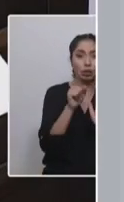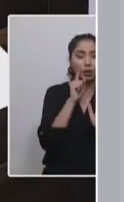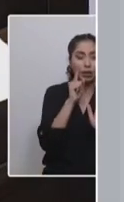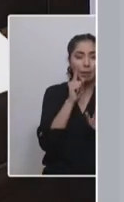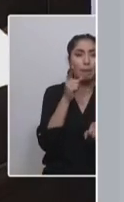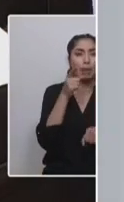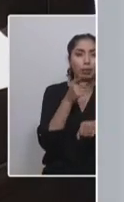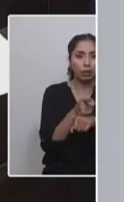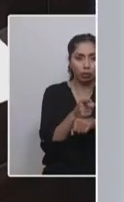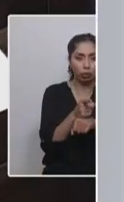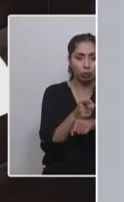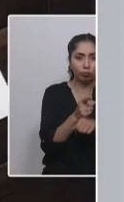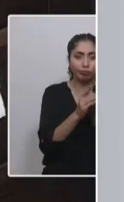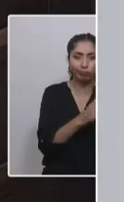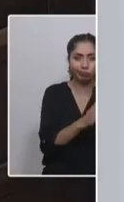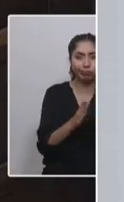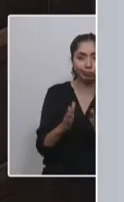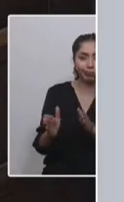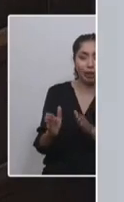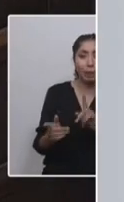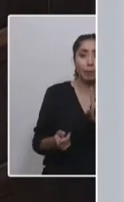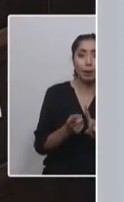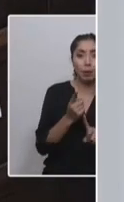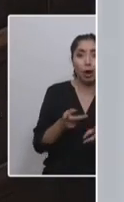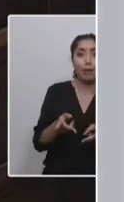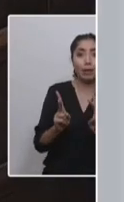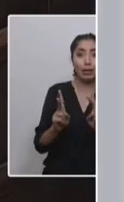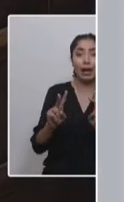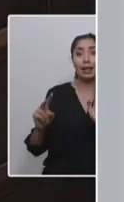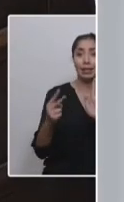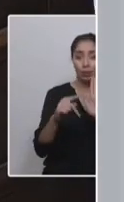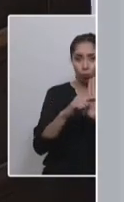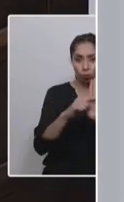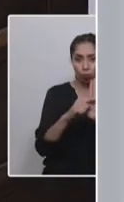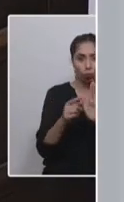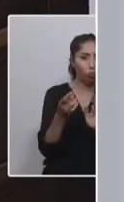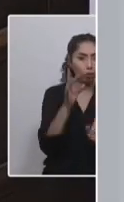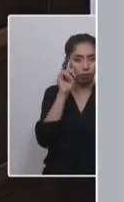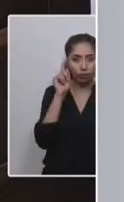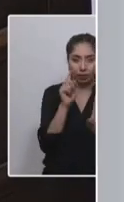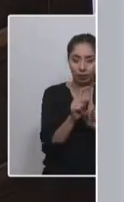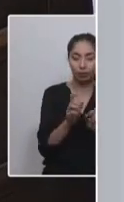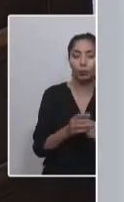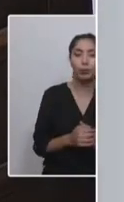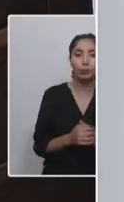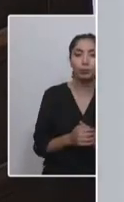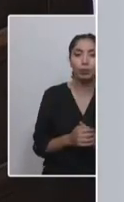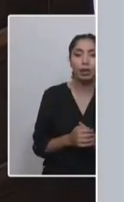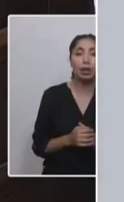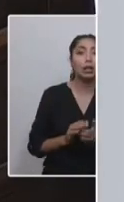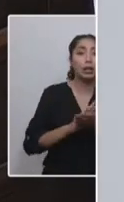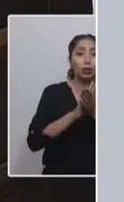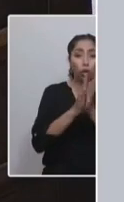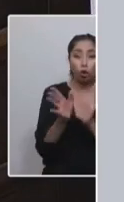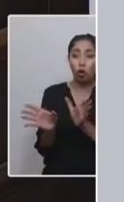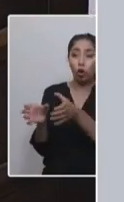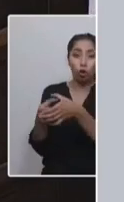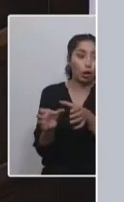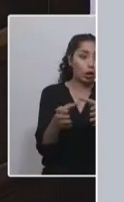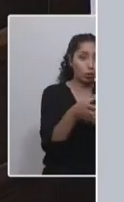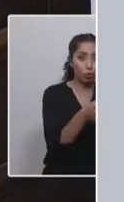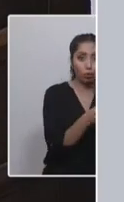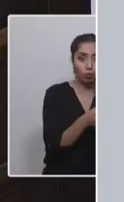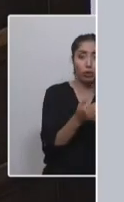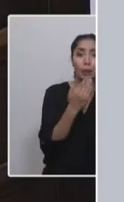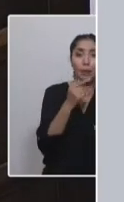con la misma vara, pero también hay una idea de igualdad material, y es que a las personas distintas se les reconozcan esas diferencias y que por lo tanto se le pueda